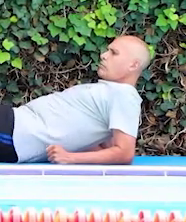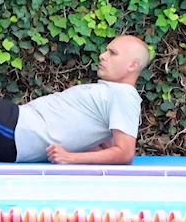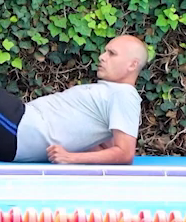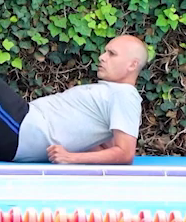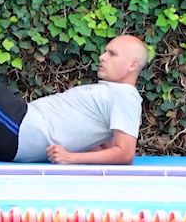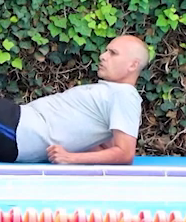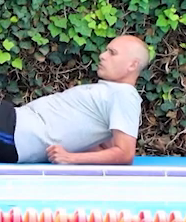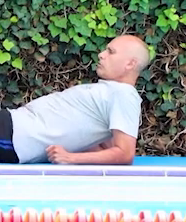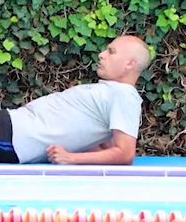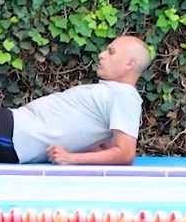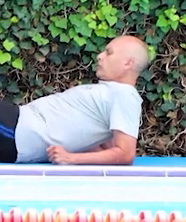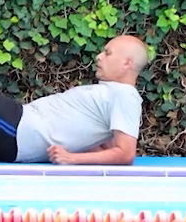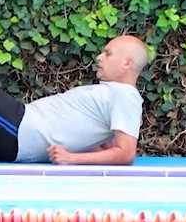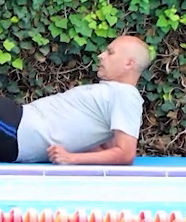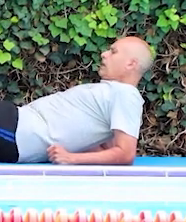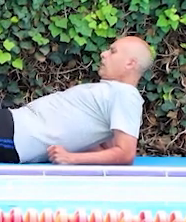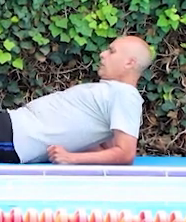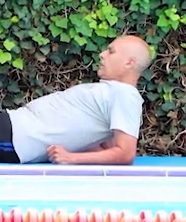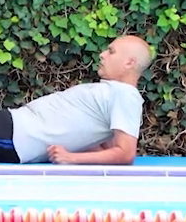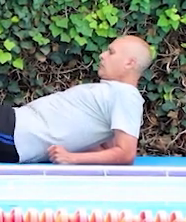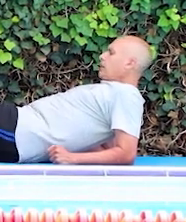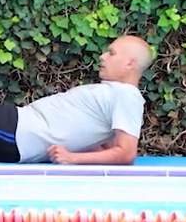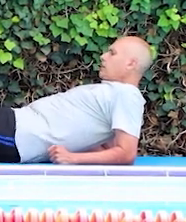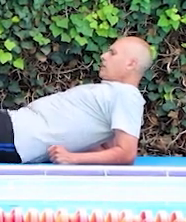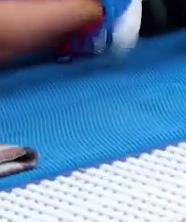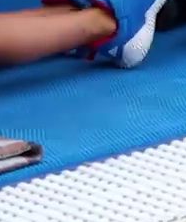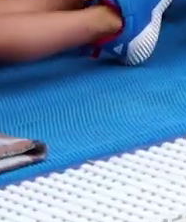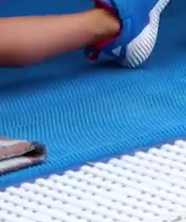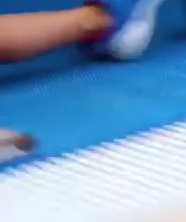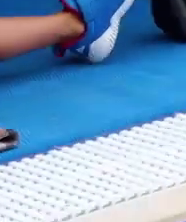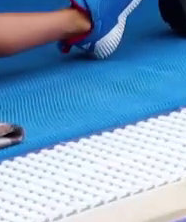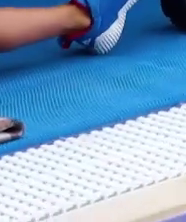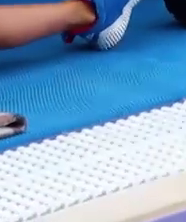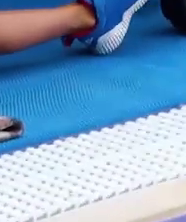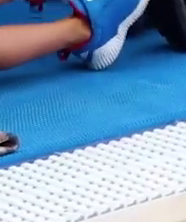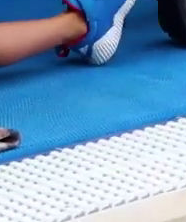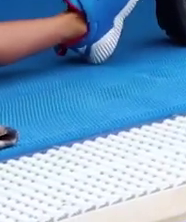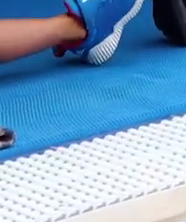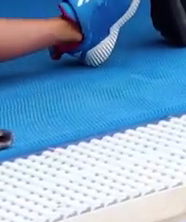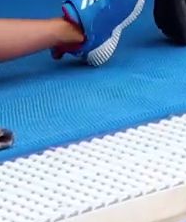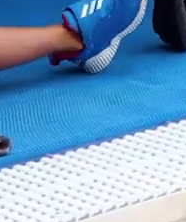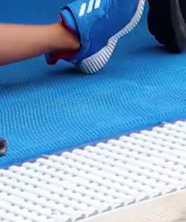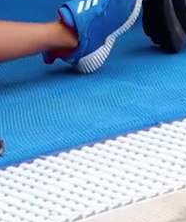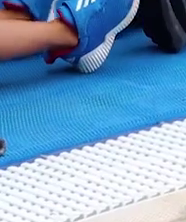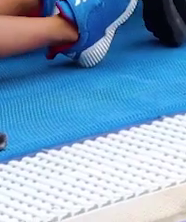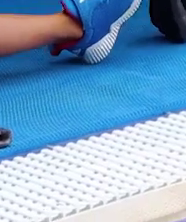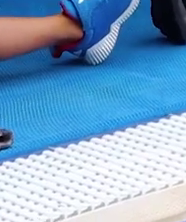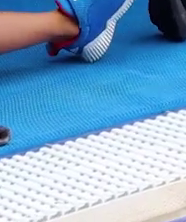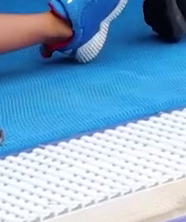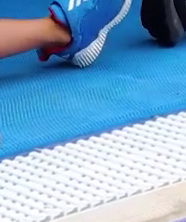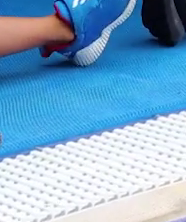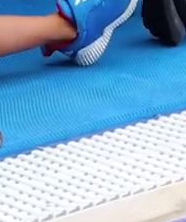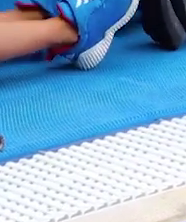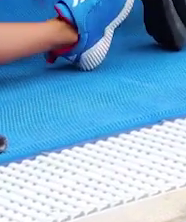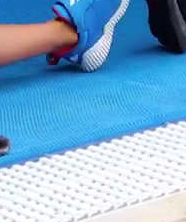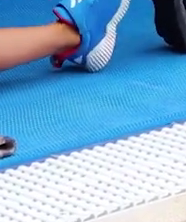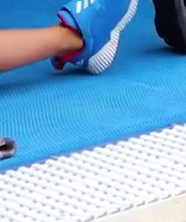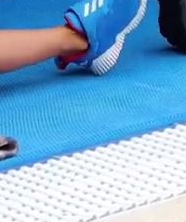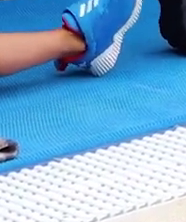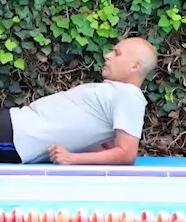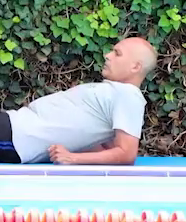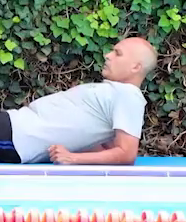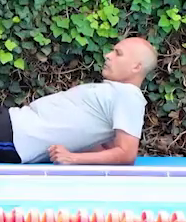cuatro, cinco, seis. Ahora la otra pierna. Una, dos. Muy bien. Estírala muy bien.